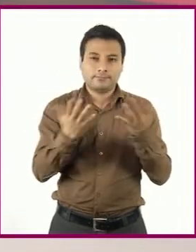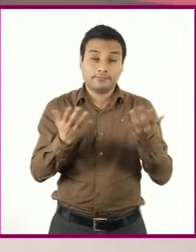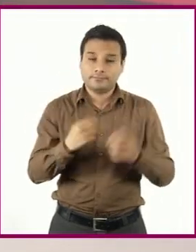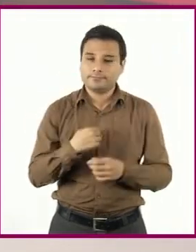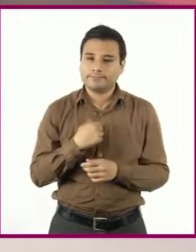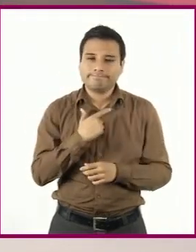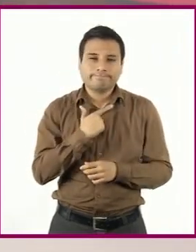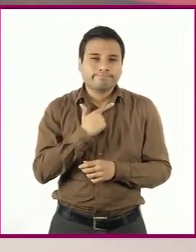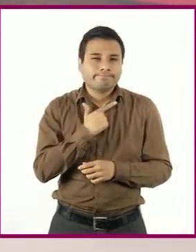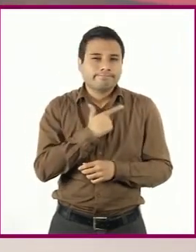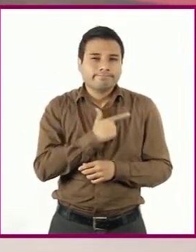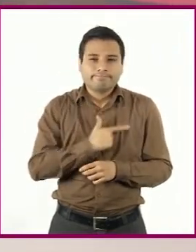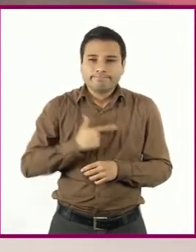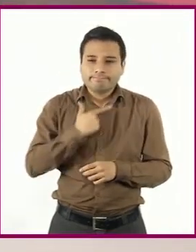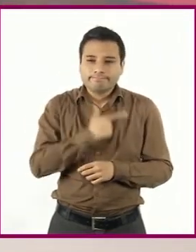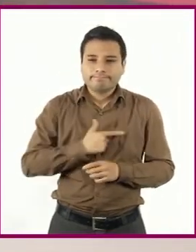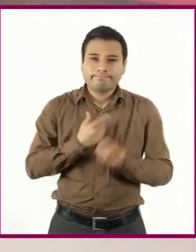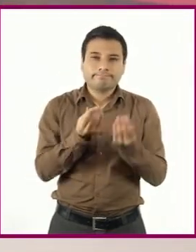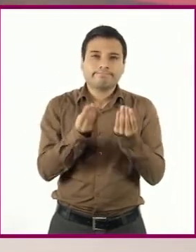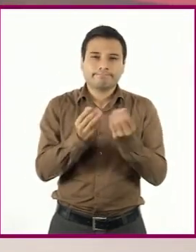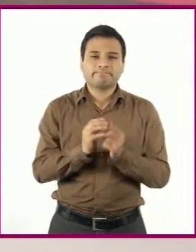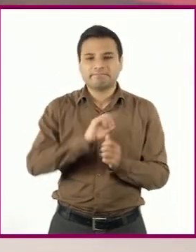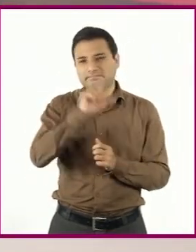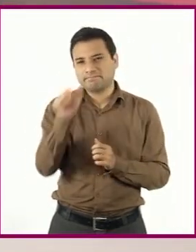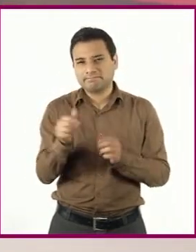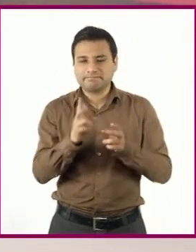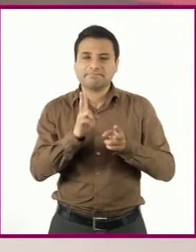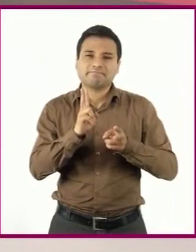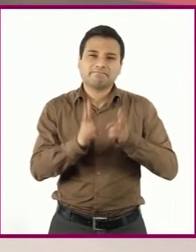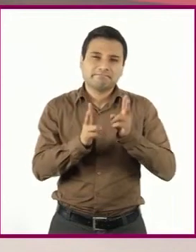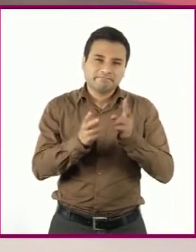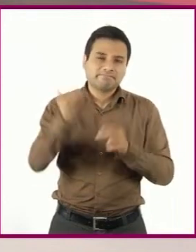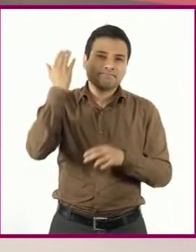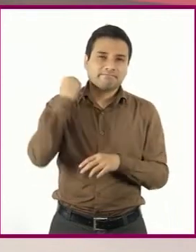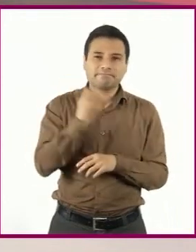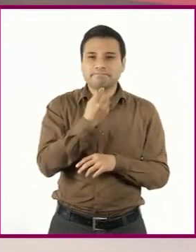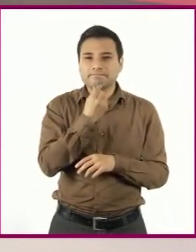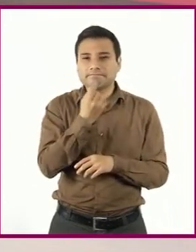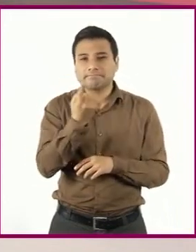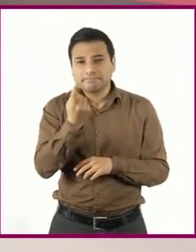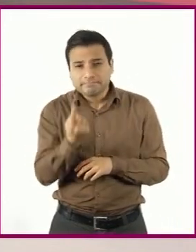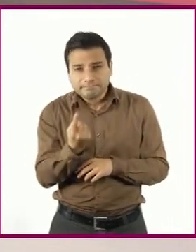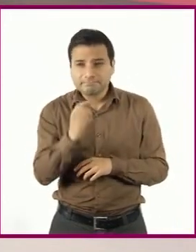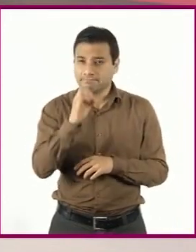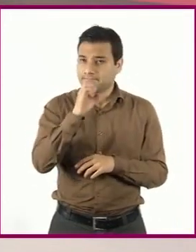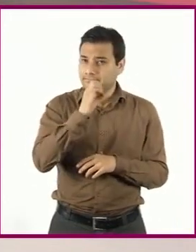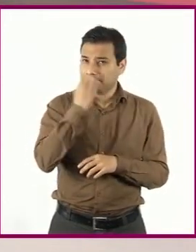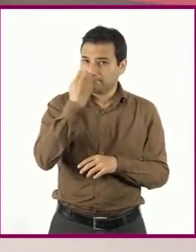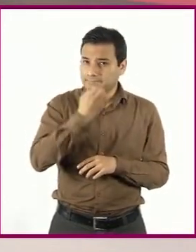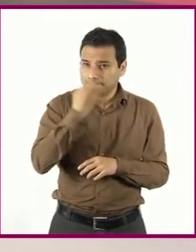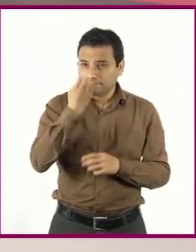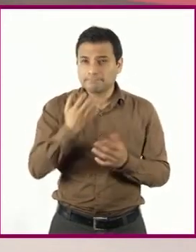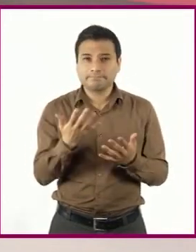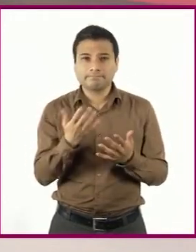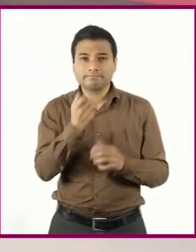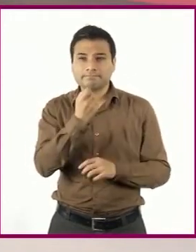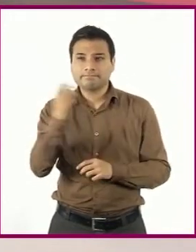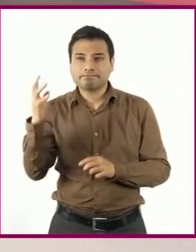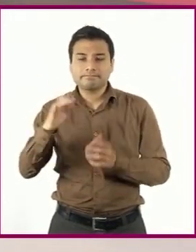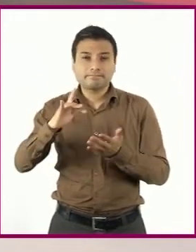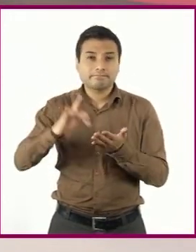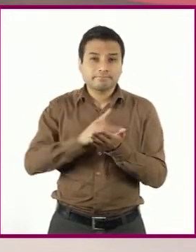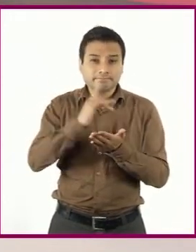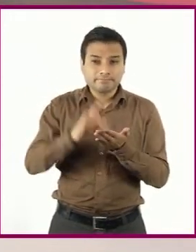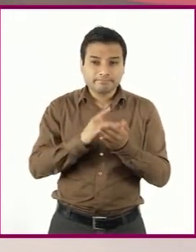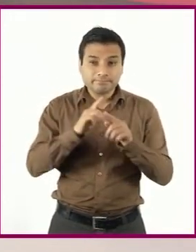una gran experiencia para mí. Ya luego hablaría de mi infancia y mi formación y de quienes han contribuido e